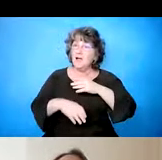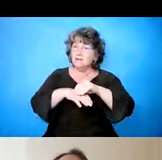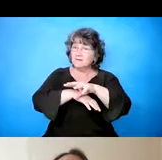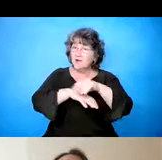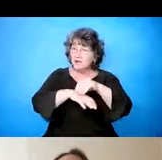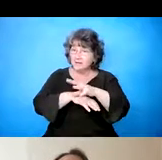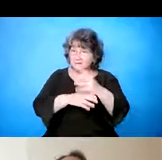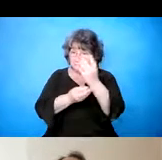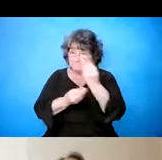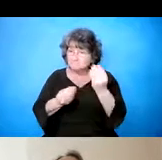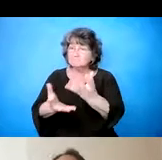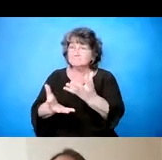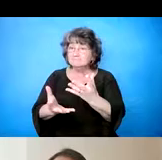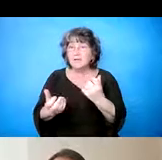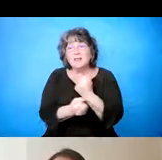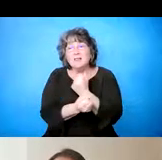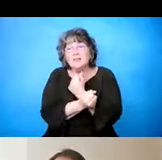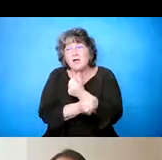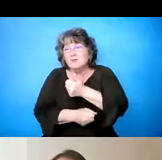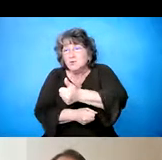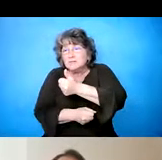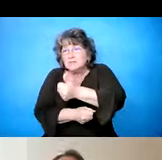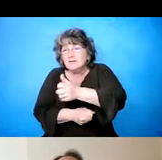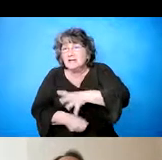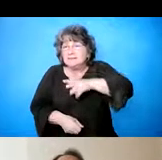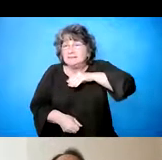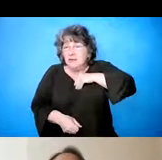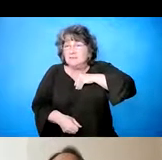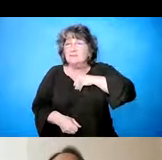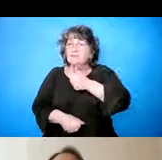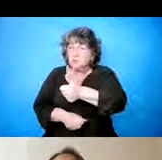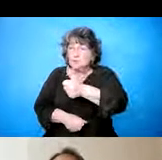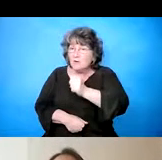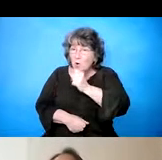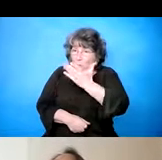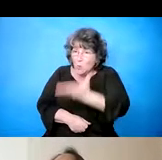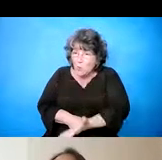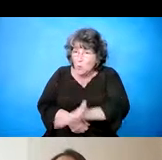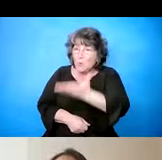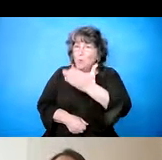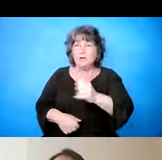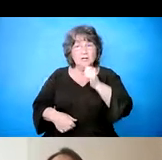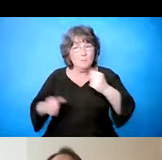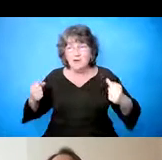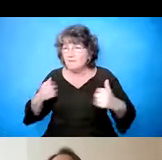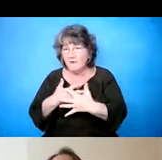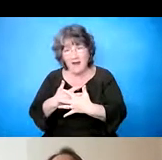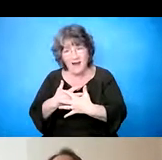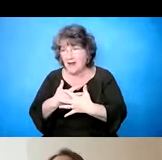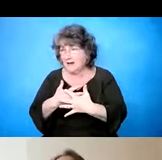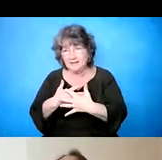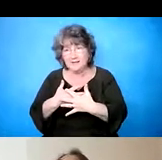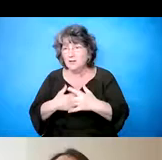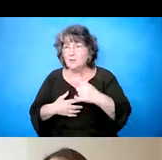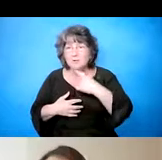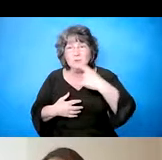Así que mi consejo es que amén, aménme, aménme, aménse usted mismo y no tenga miedo a decirle